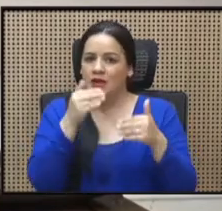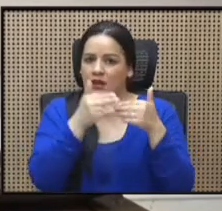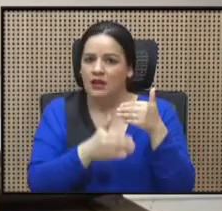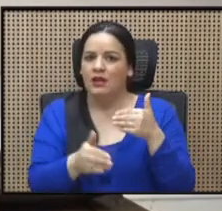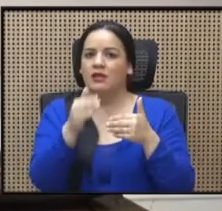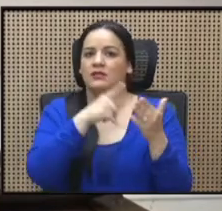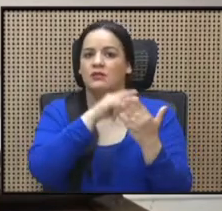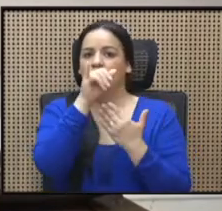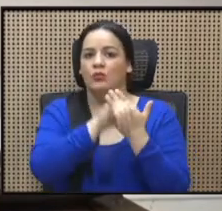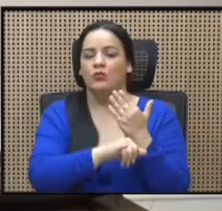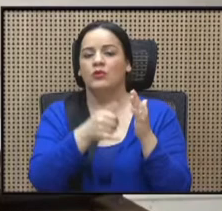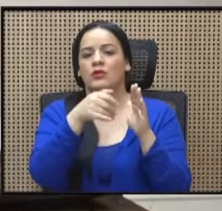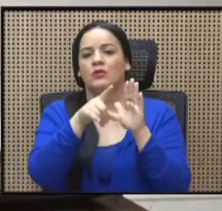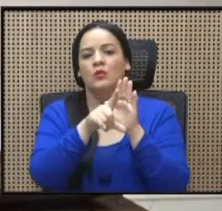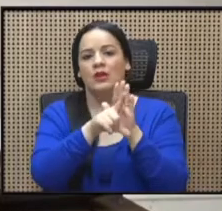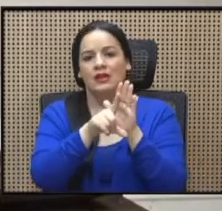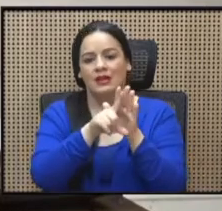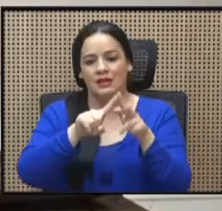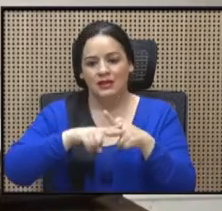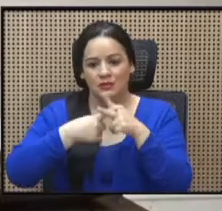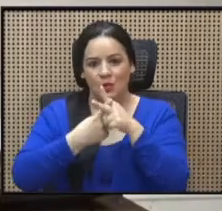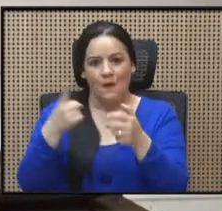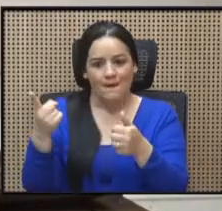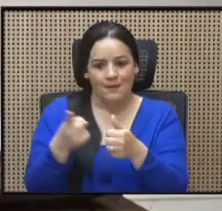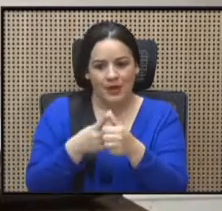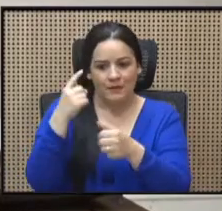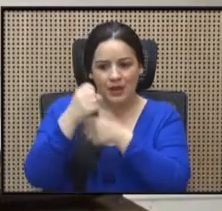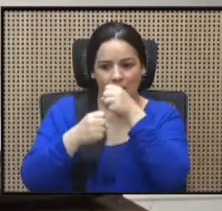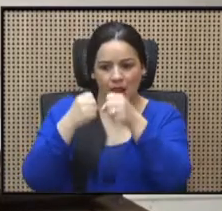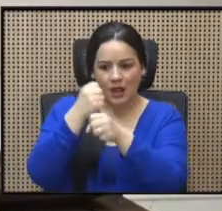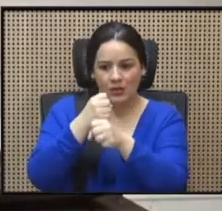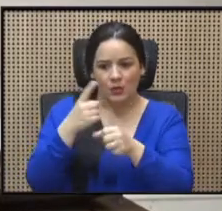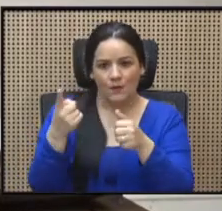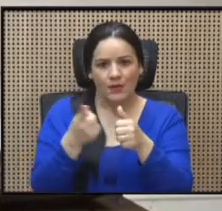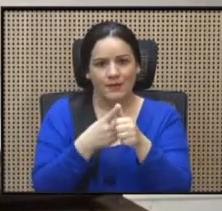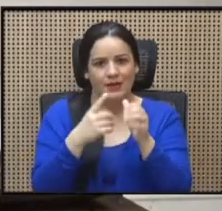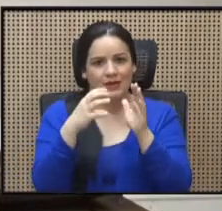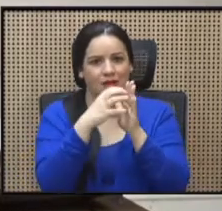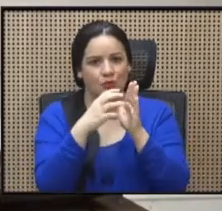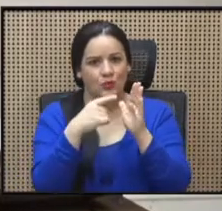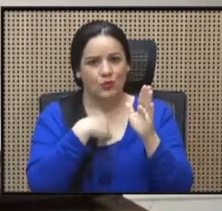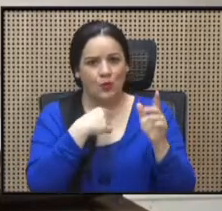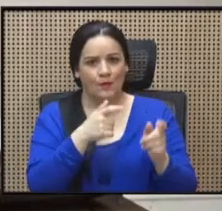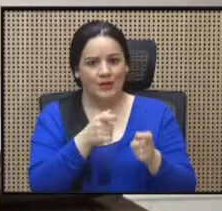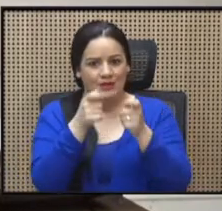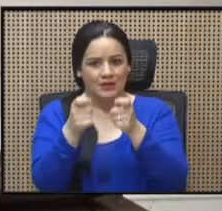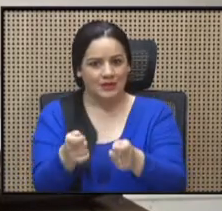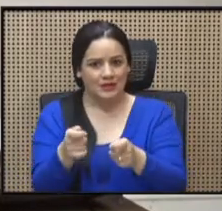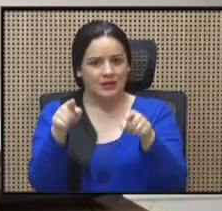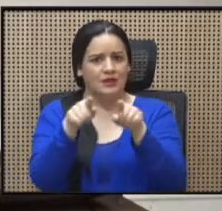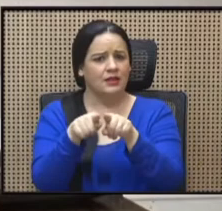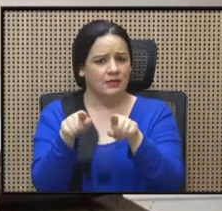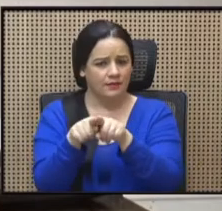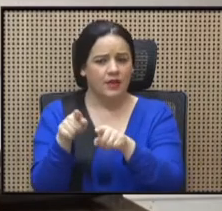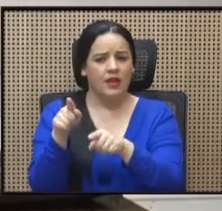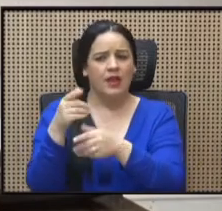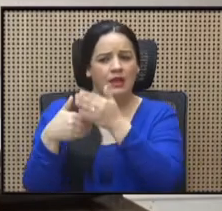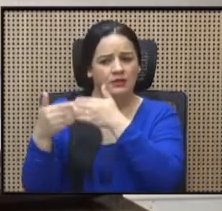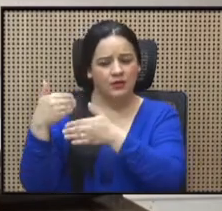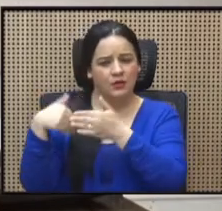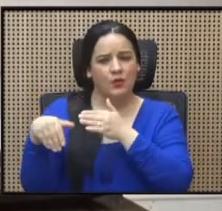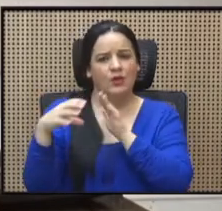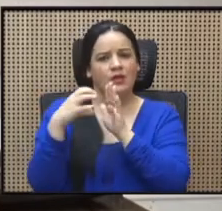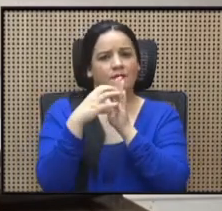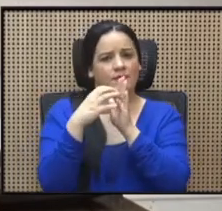que inició desde el primer año, con el primer texto que yo había presentado, incluso, con textos anteriores presentados por